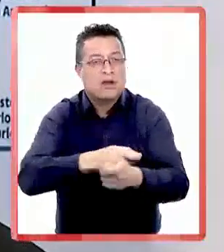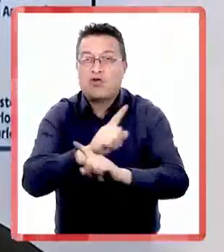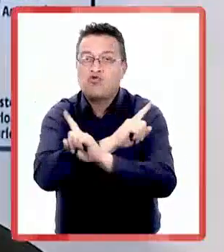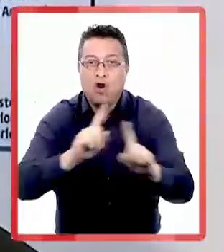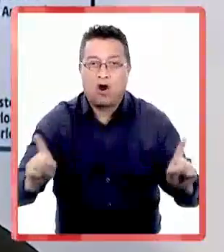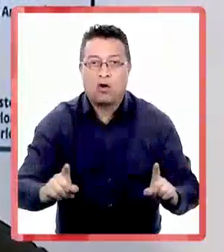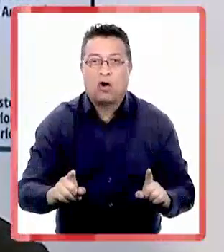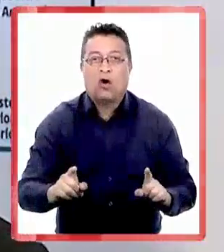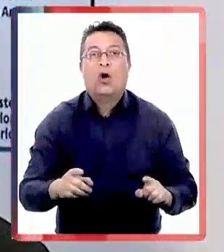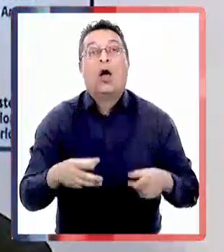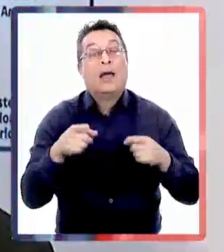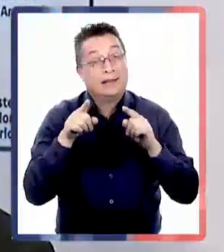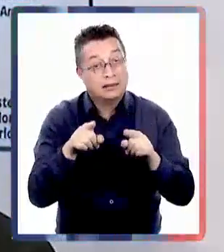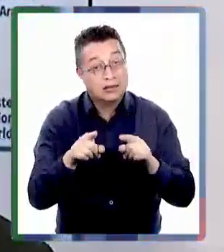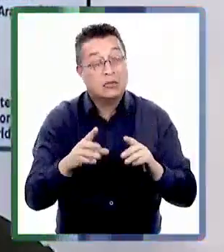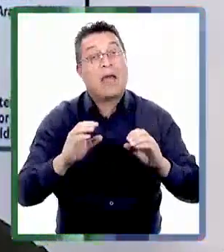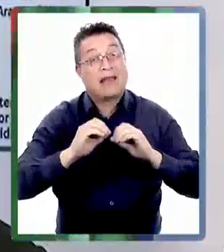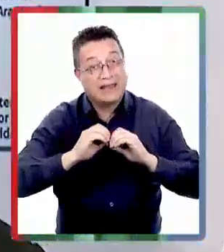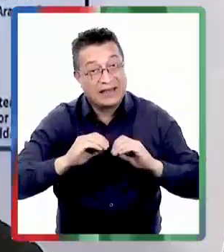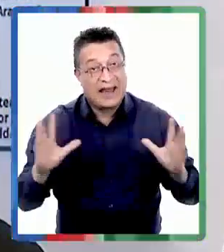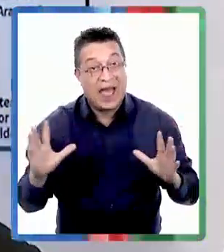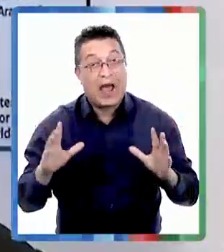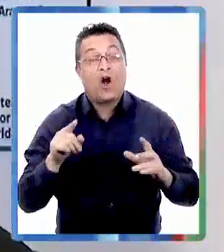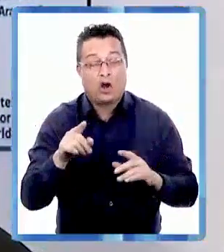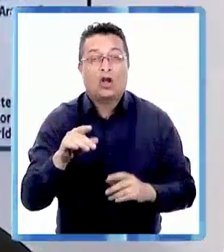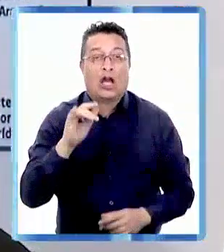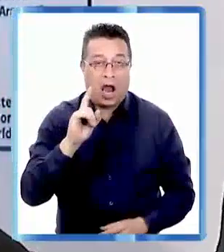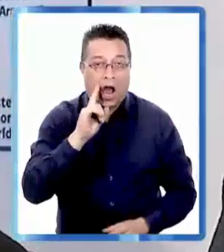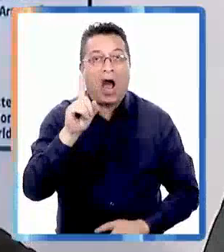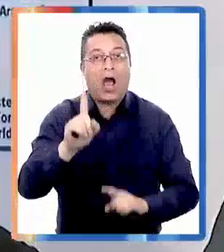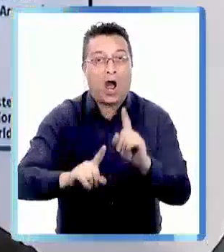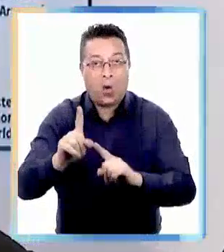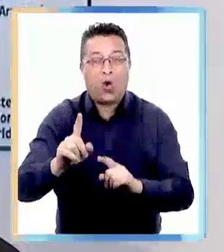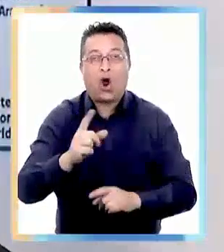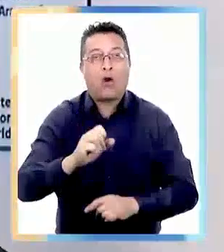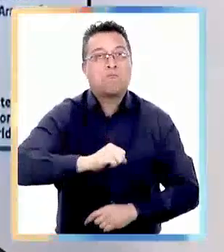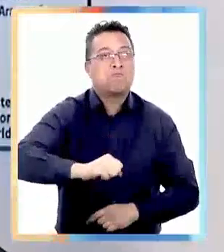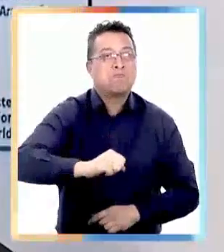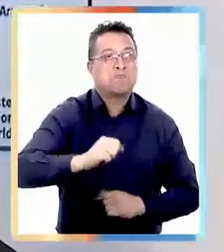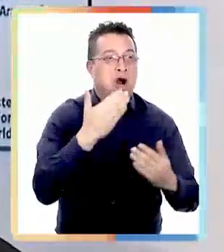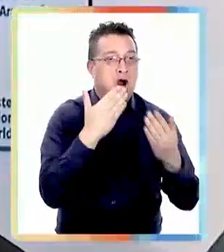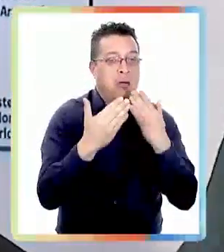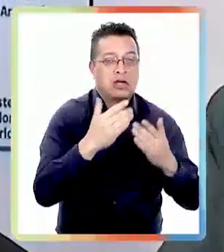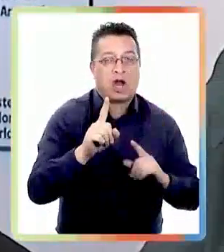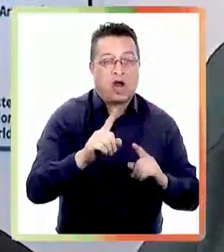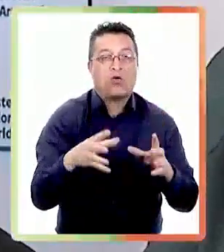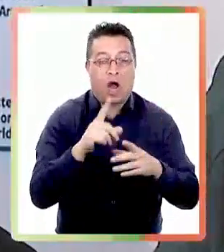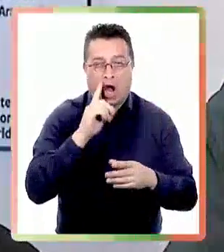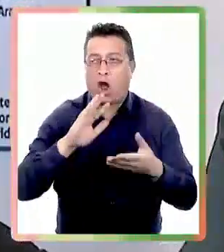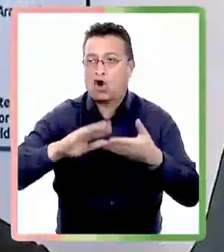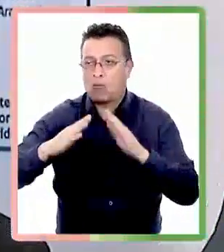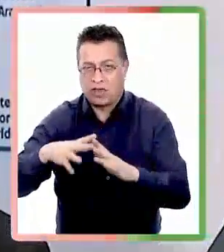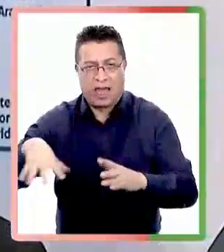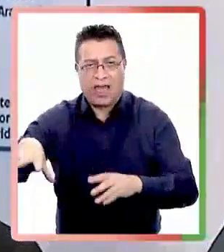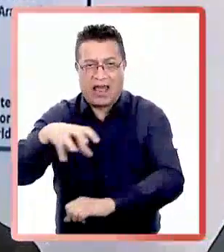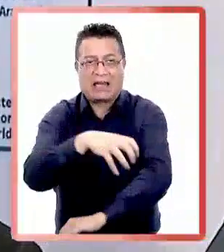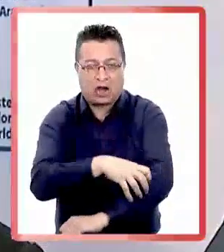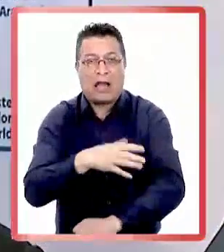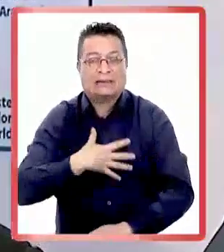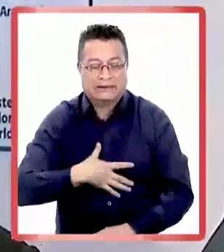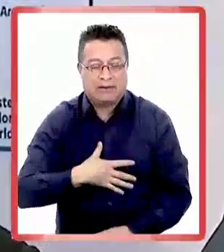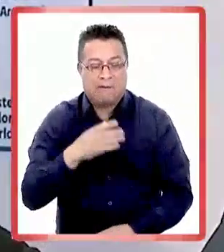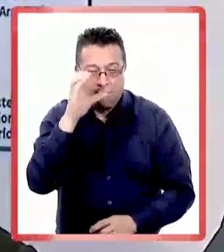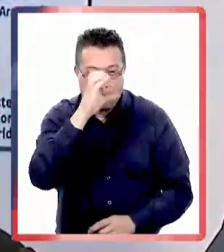desarrolla actividad económica entonces claramente a pesar de que haya grupos que no quieren dialogar hay una comunidad